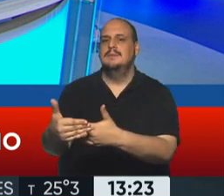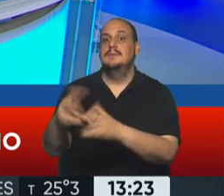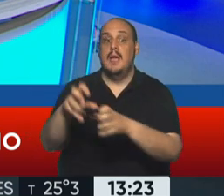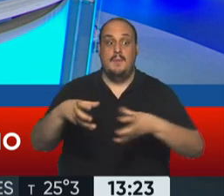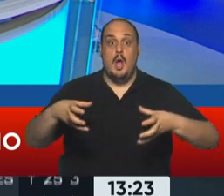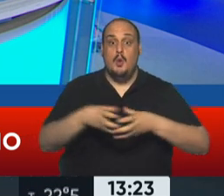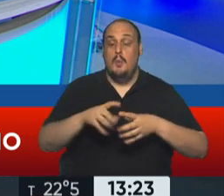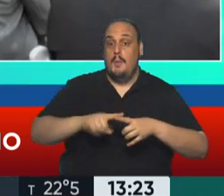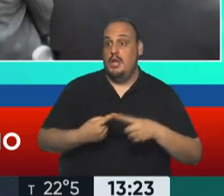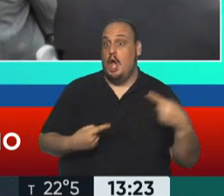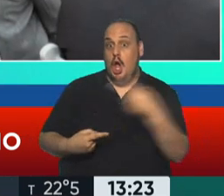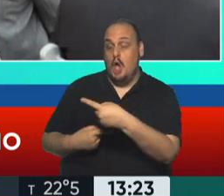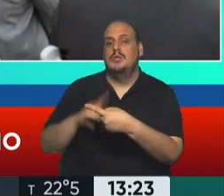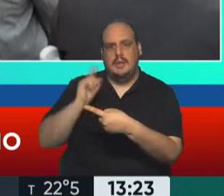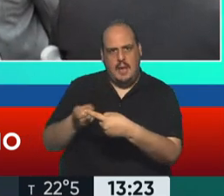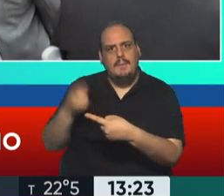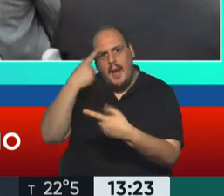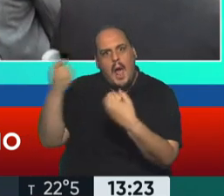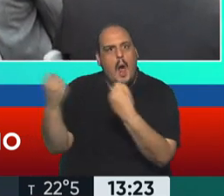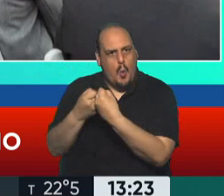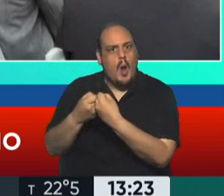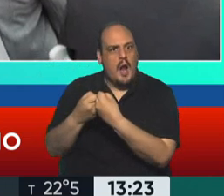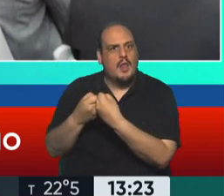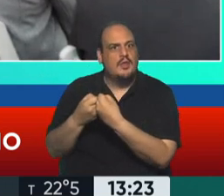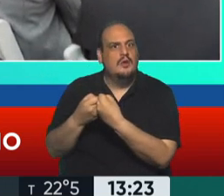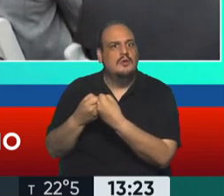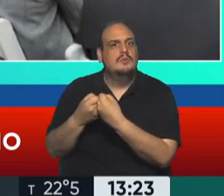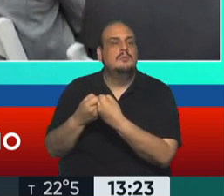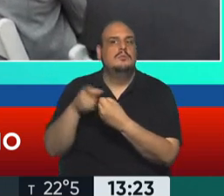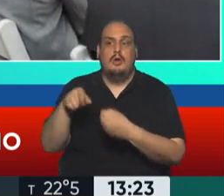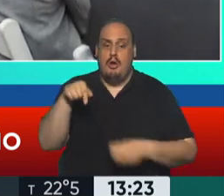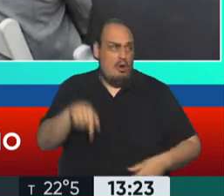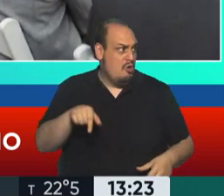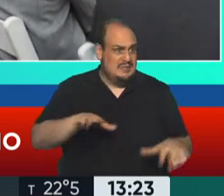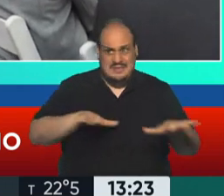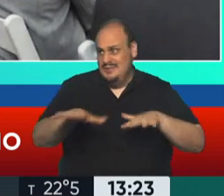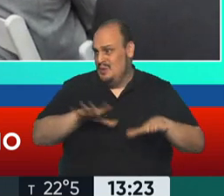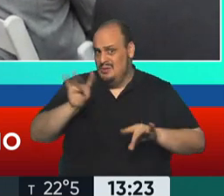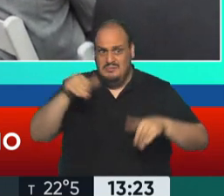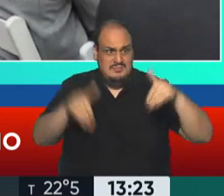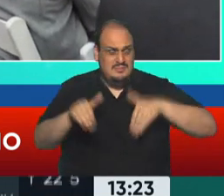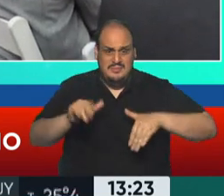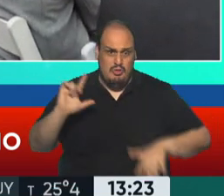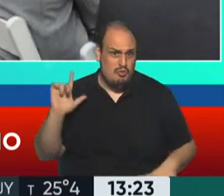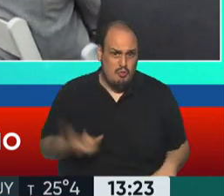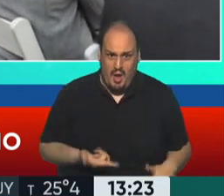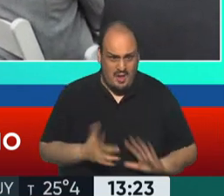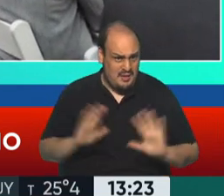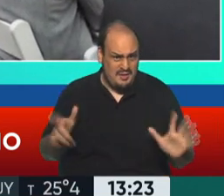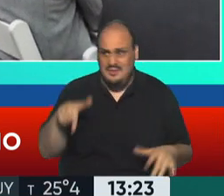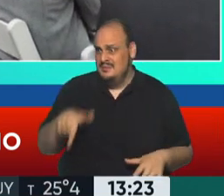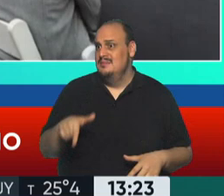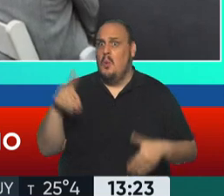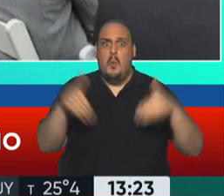sectores opositores más progresistas dentro de Haití, que decían, no están dadas hoy las condiciones para ir a una elección, que esto sea transparente y que los